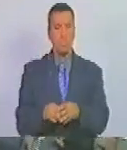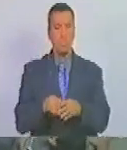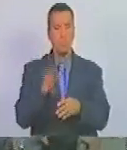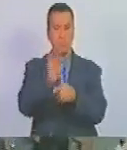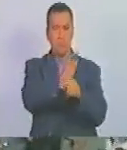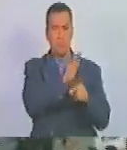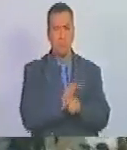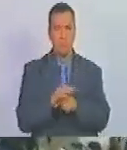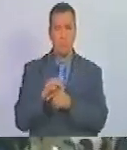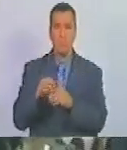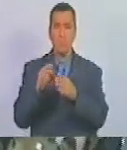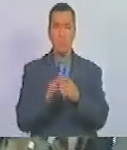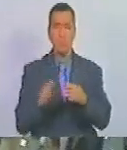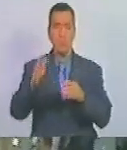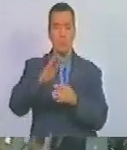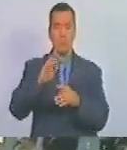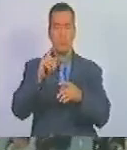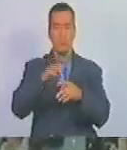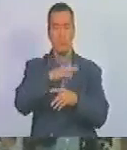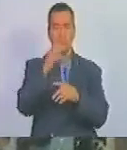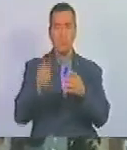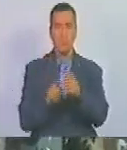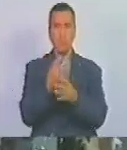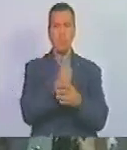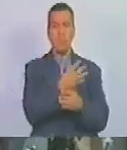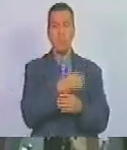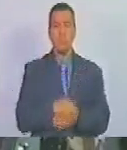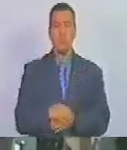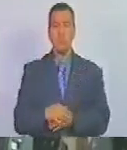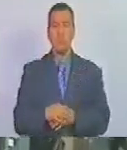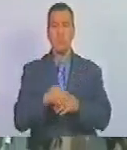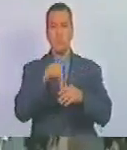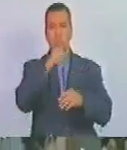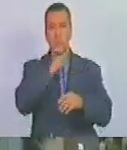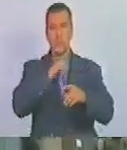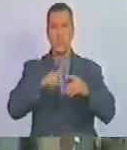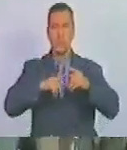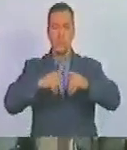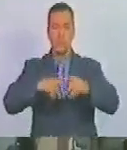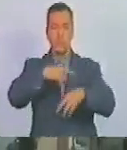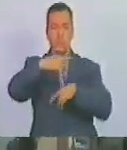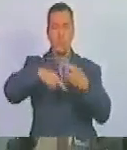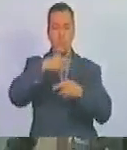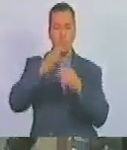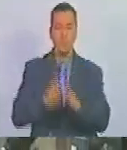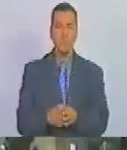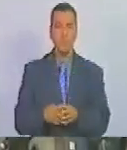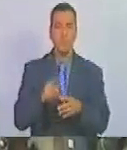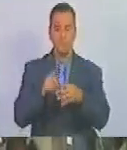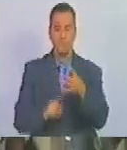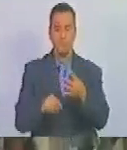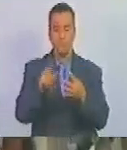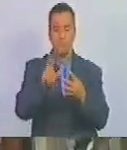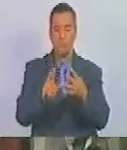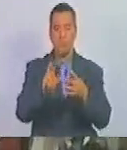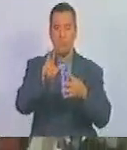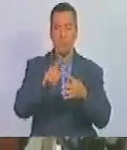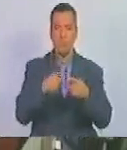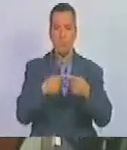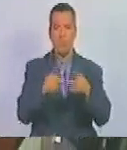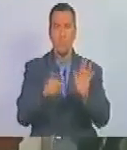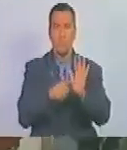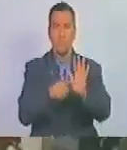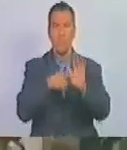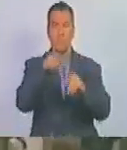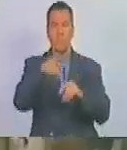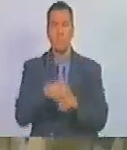protección de su inmontad primavera y su invencible espíritu revolucionario tercero publicar el